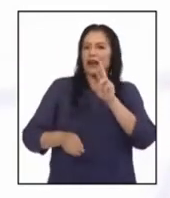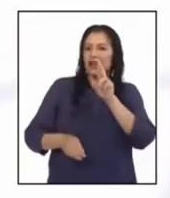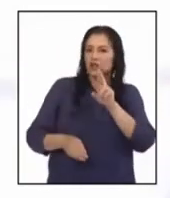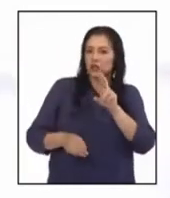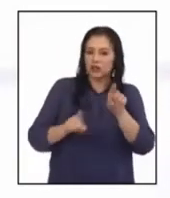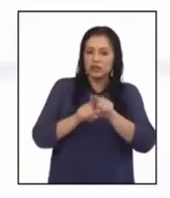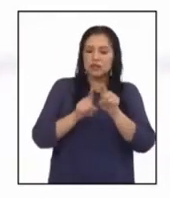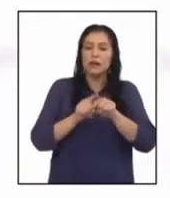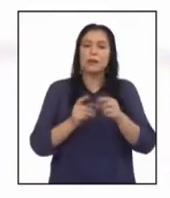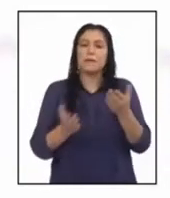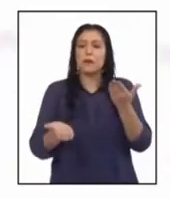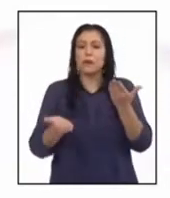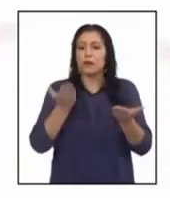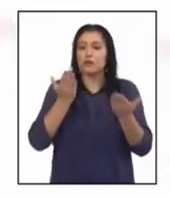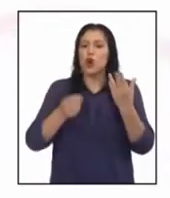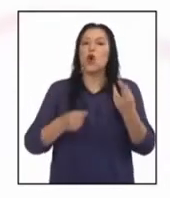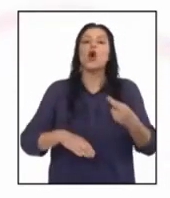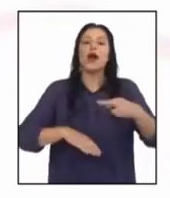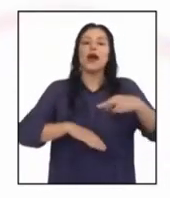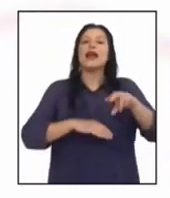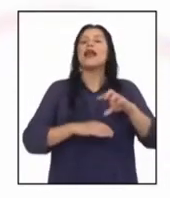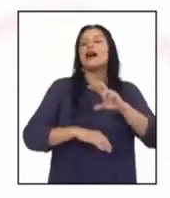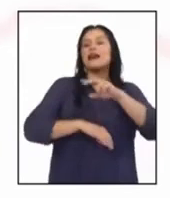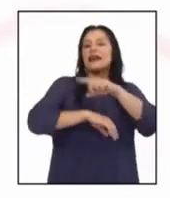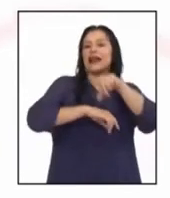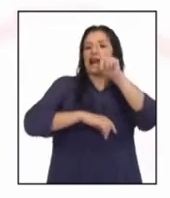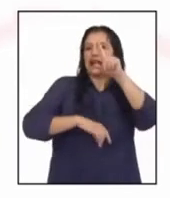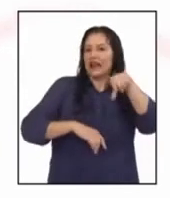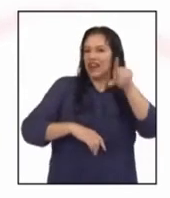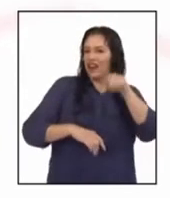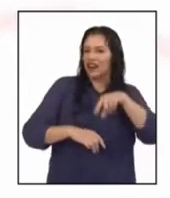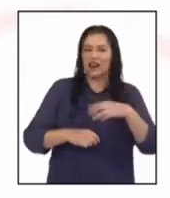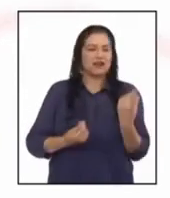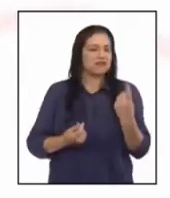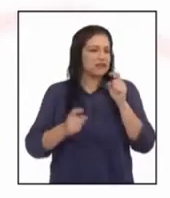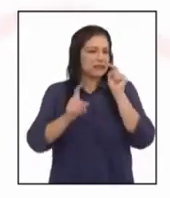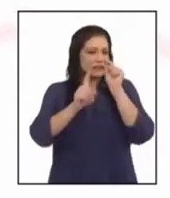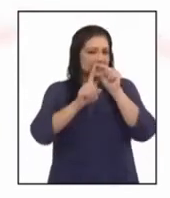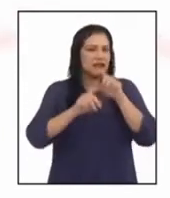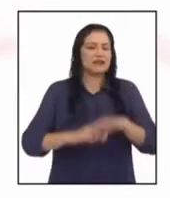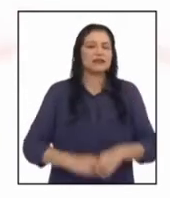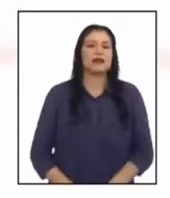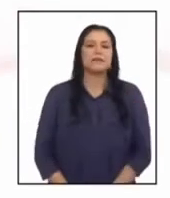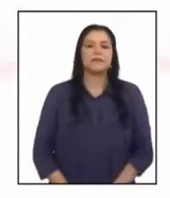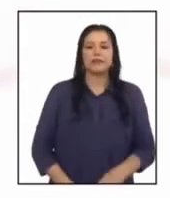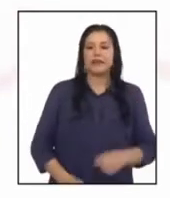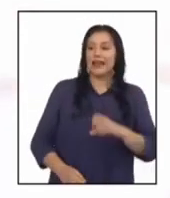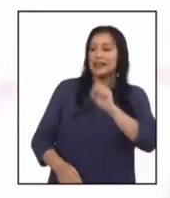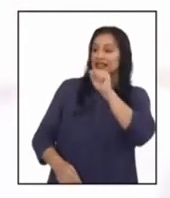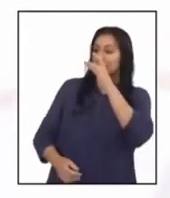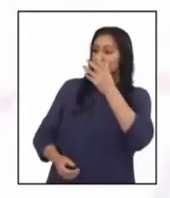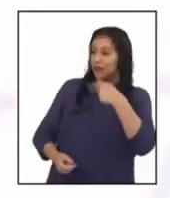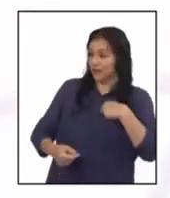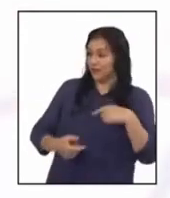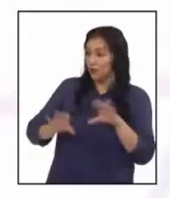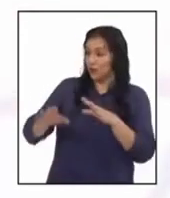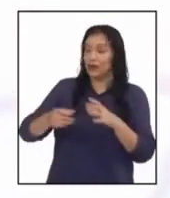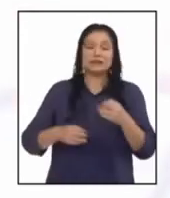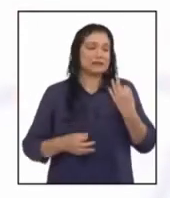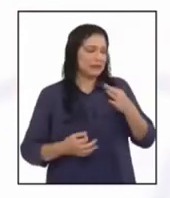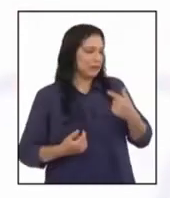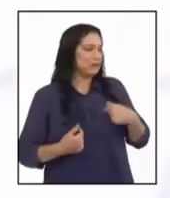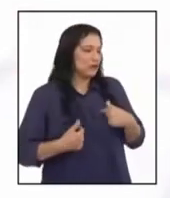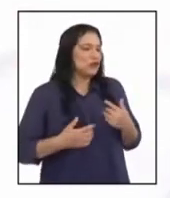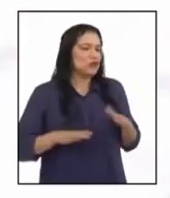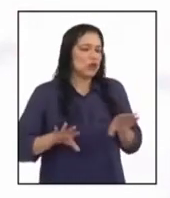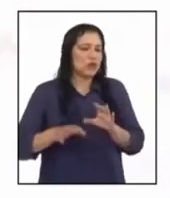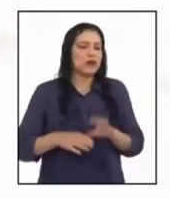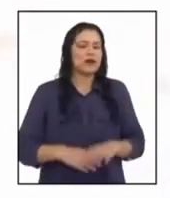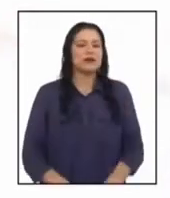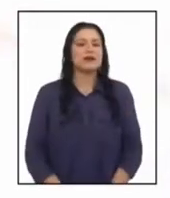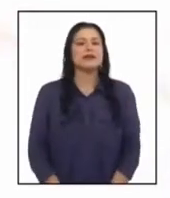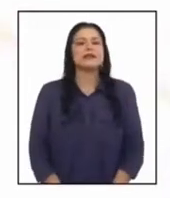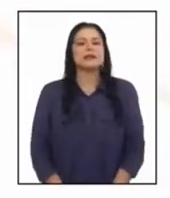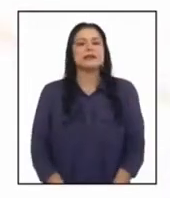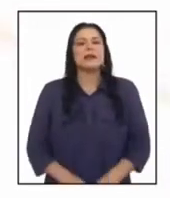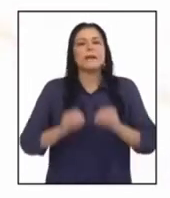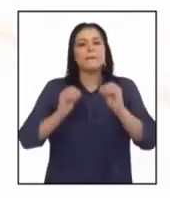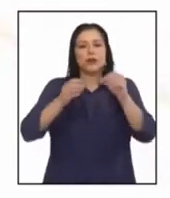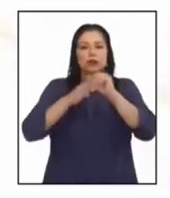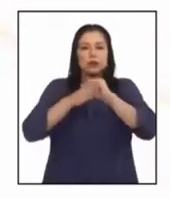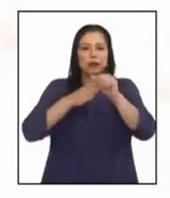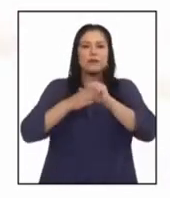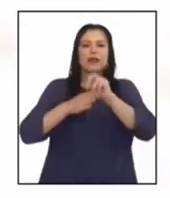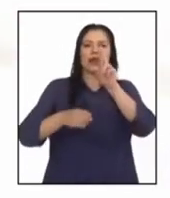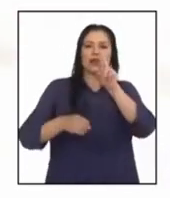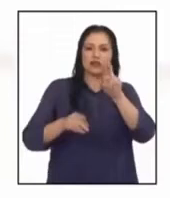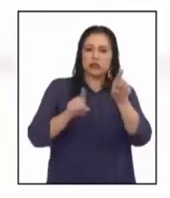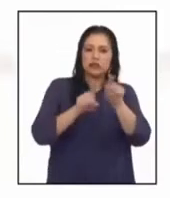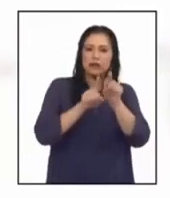y proporciones o la regla de 3 simple directa. Estefany, ¿te animas? Siempre, profesora. Aplicando las